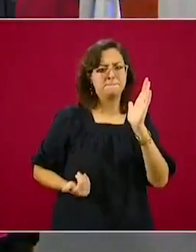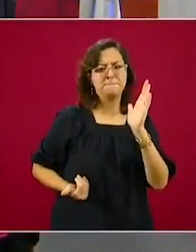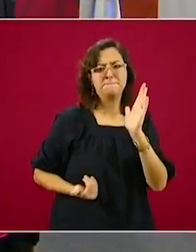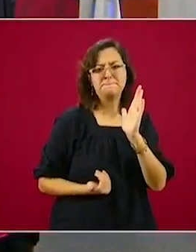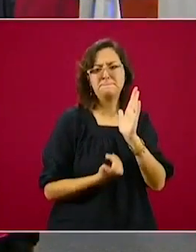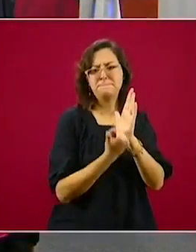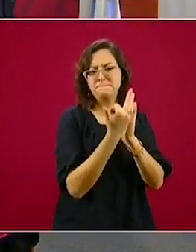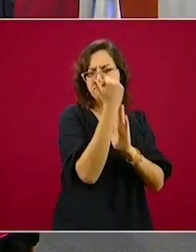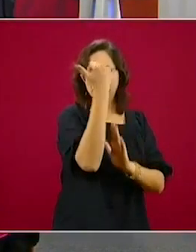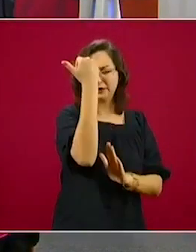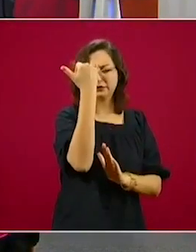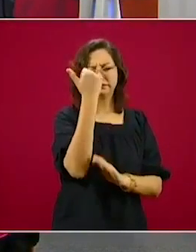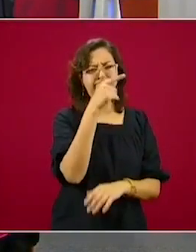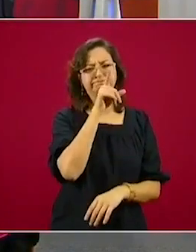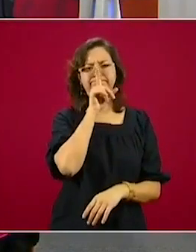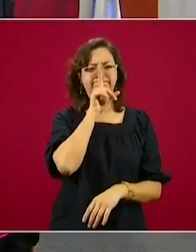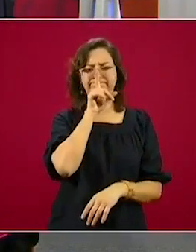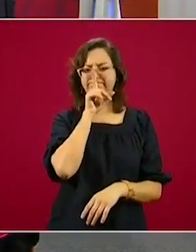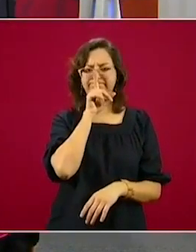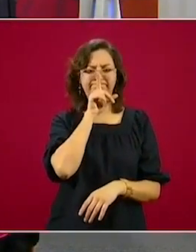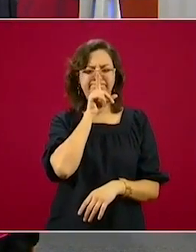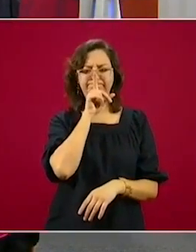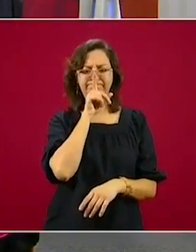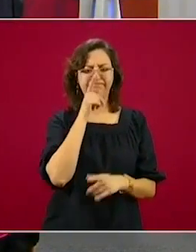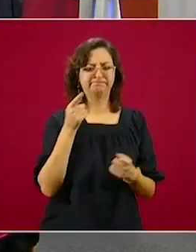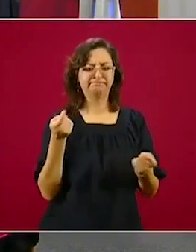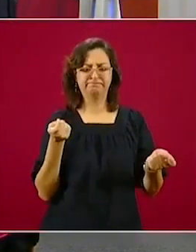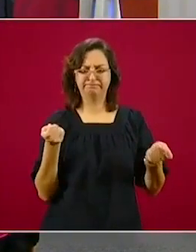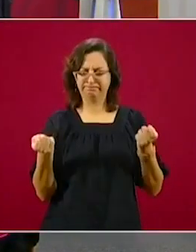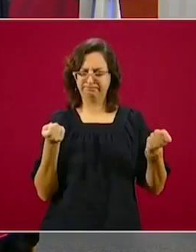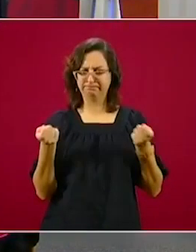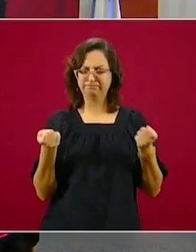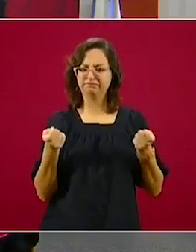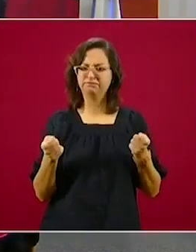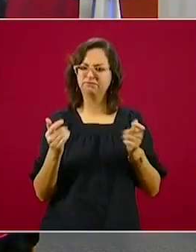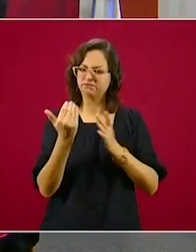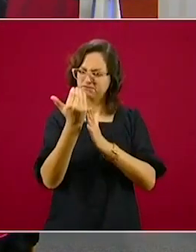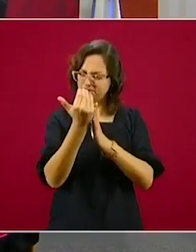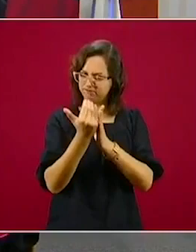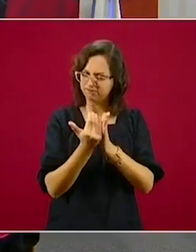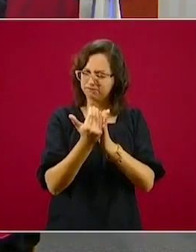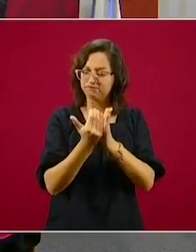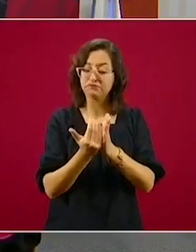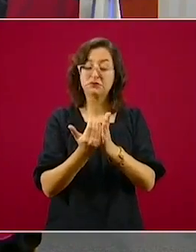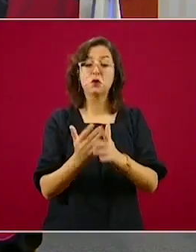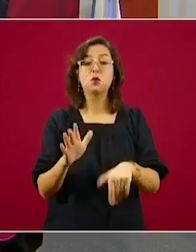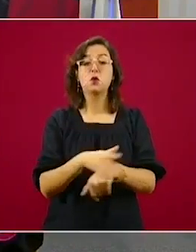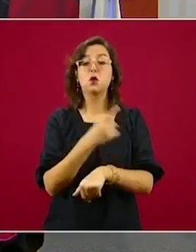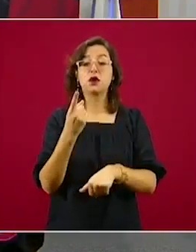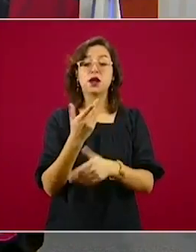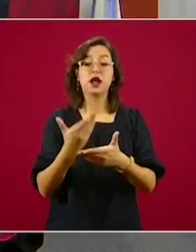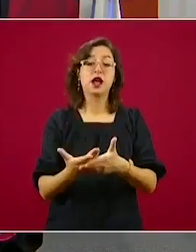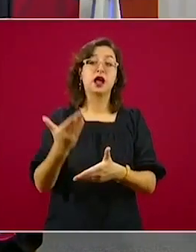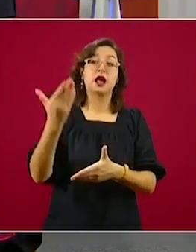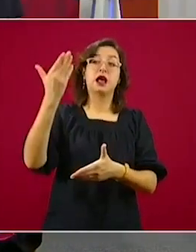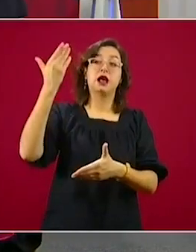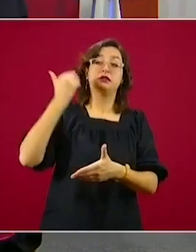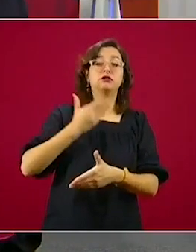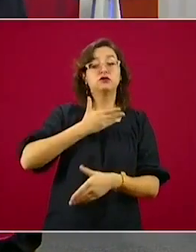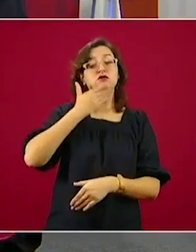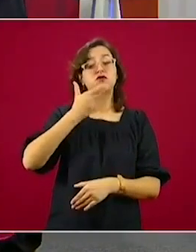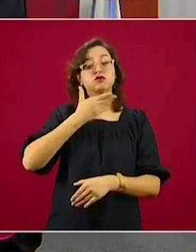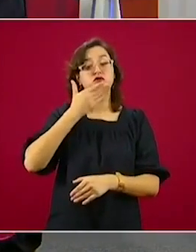de 2018, los trabajos para contener la tendencia al alza que se reflejaba desde años atrás ha sido frenada,